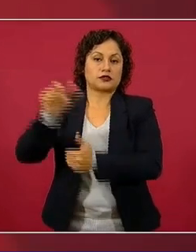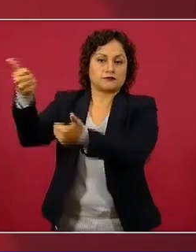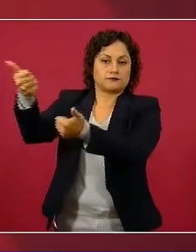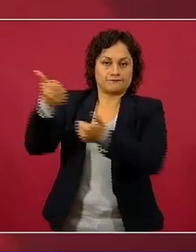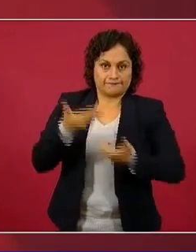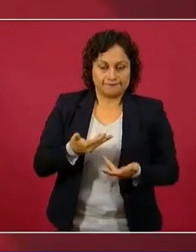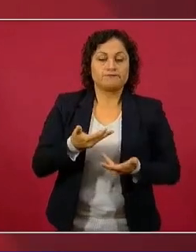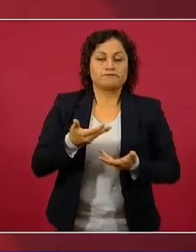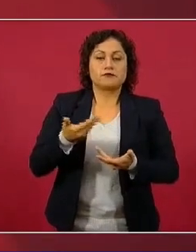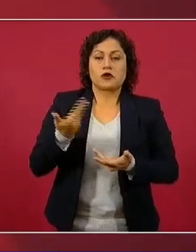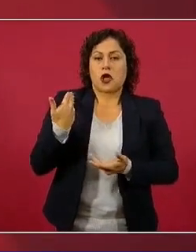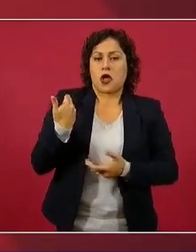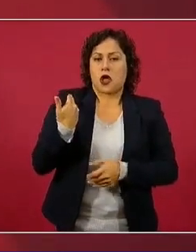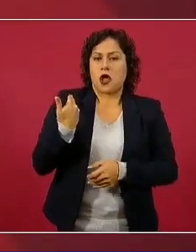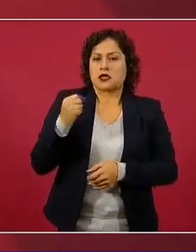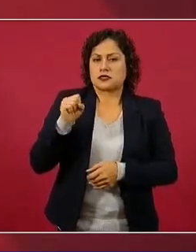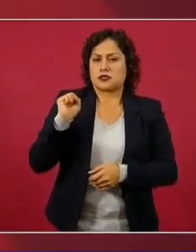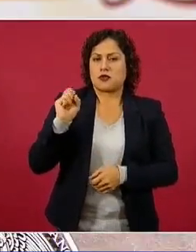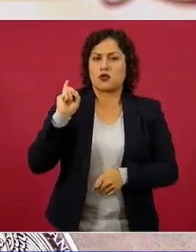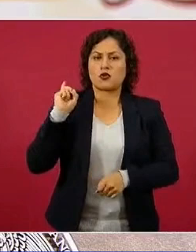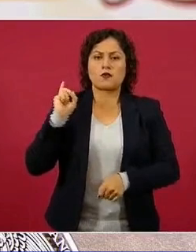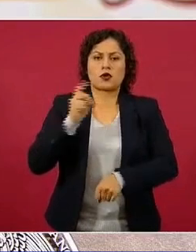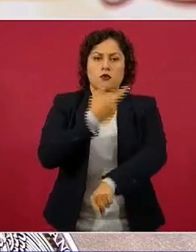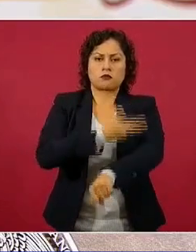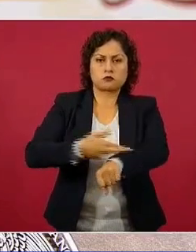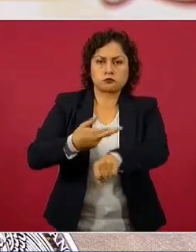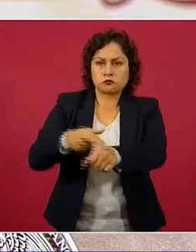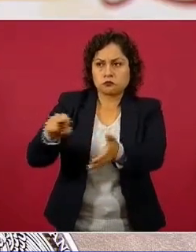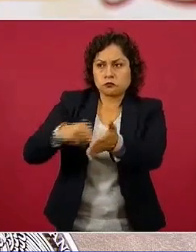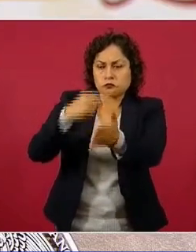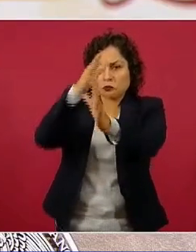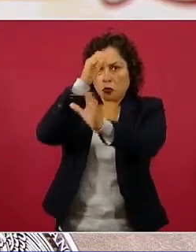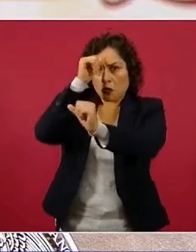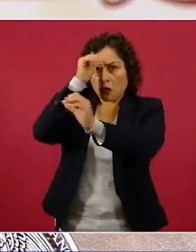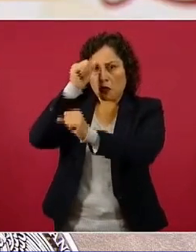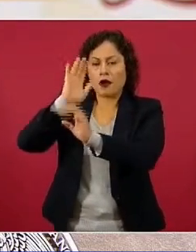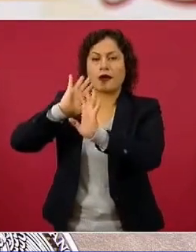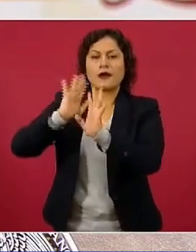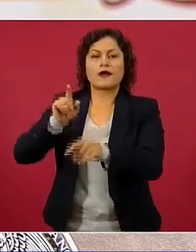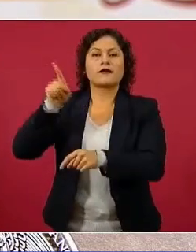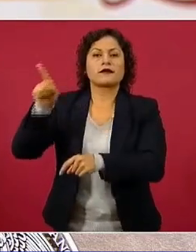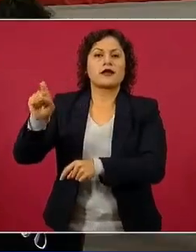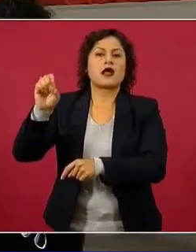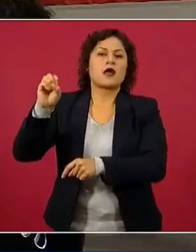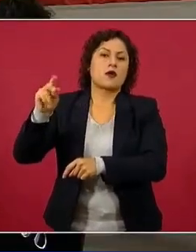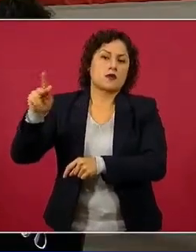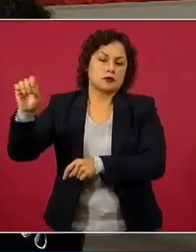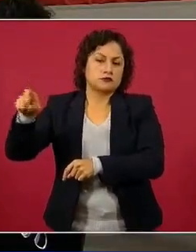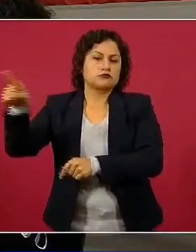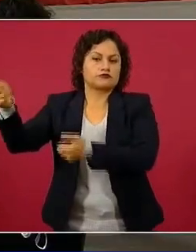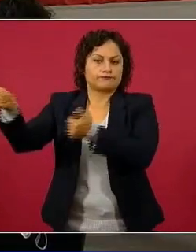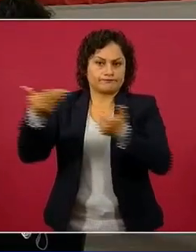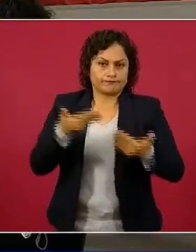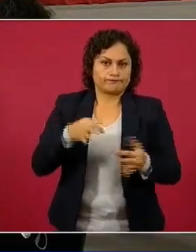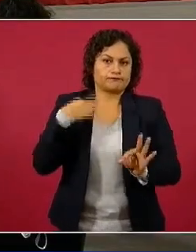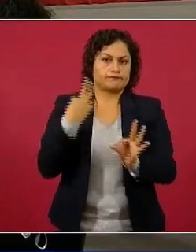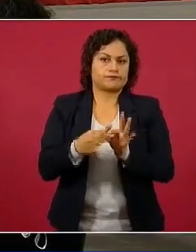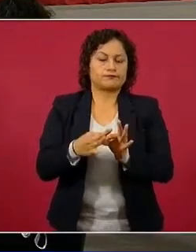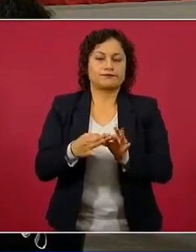arreglaron todos los papeles para que la Organización Panamericana de la Salud nos envíe ya estas vacunas. Esto es todo.